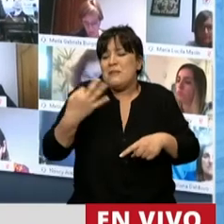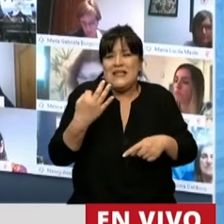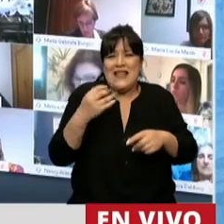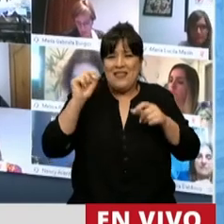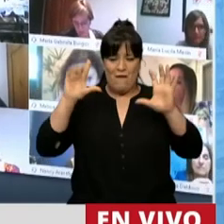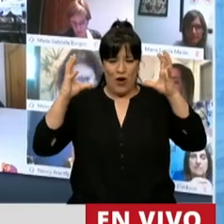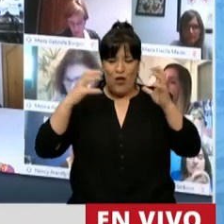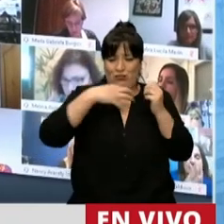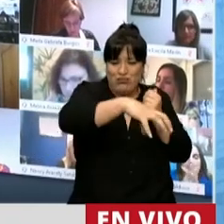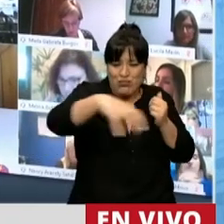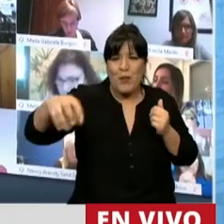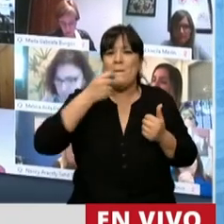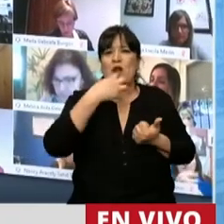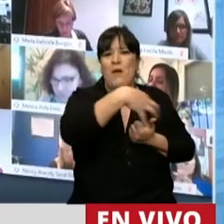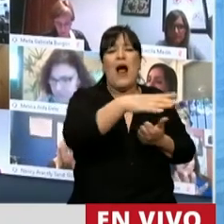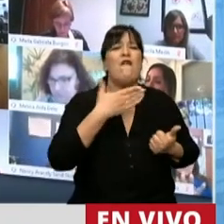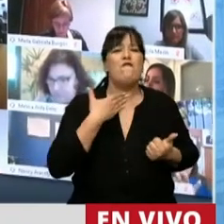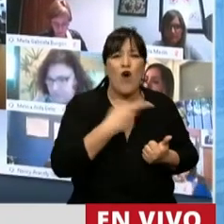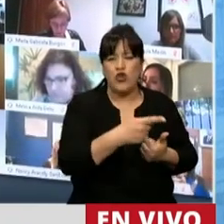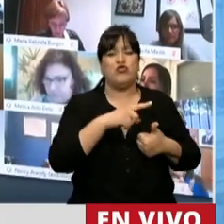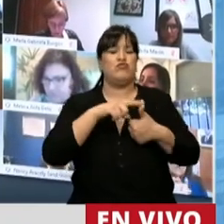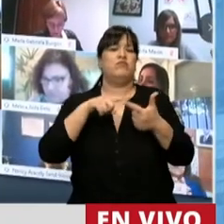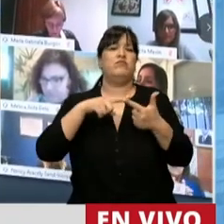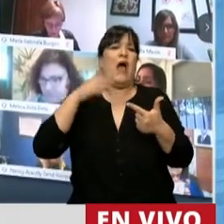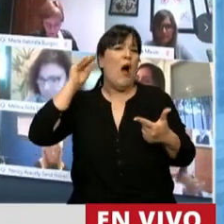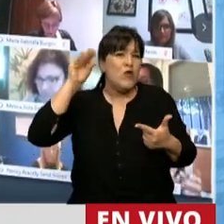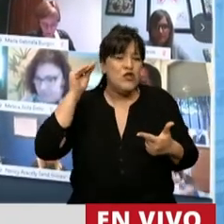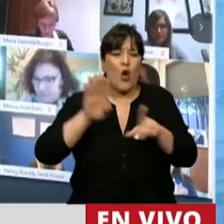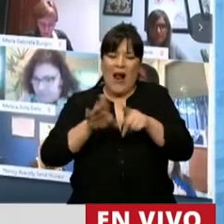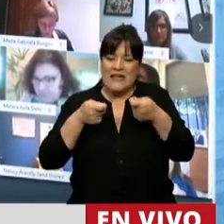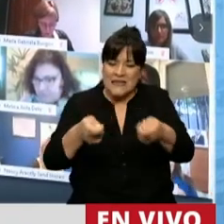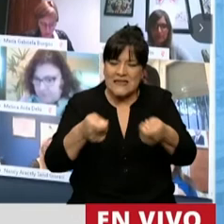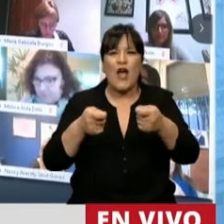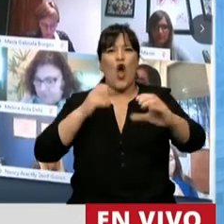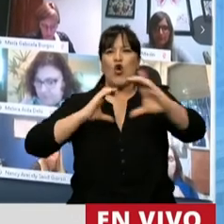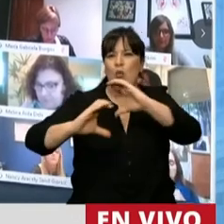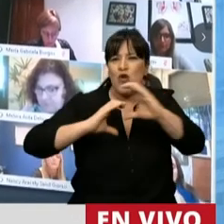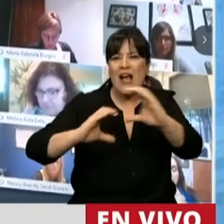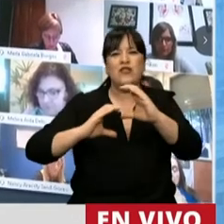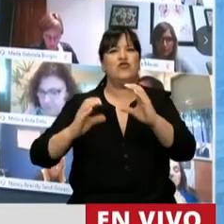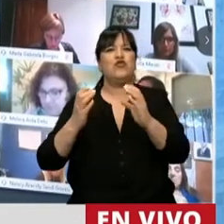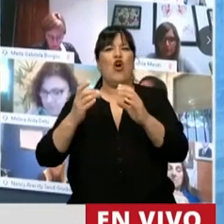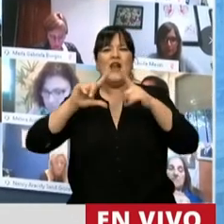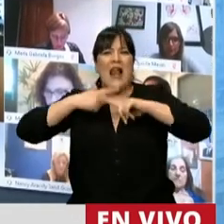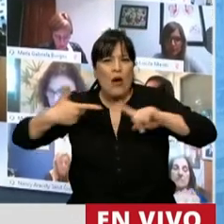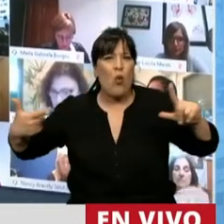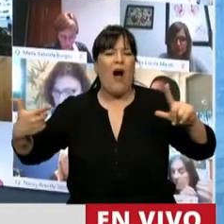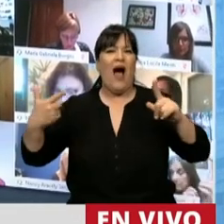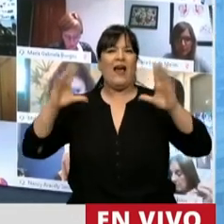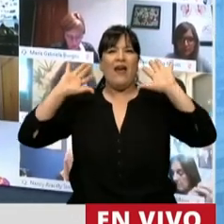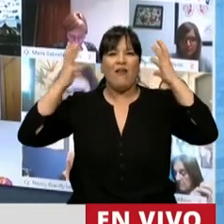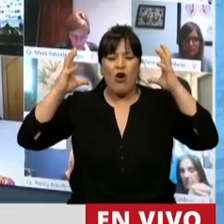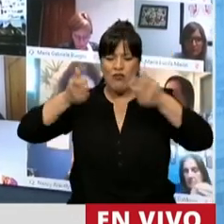parte de esta profesión, como son el área de la voz, la de la audición, el área vestibular, el de la comunicación, la del lenguaje, la de la